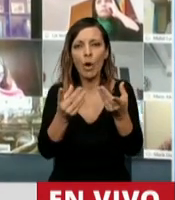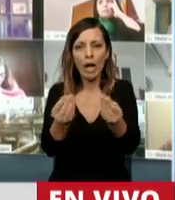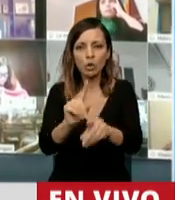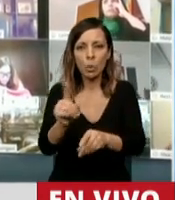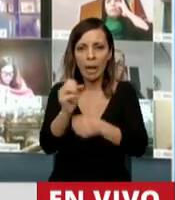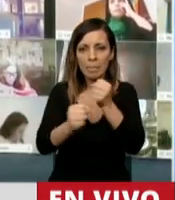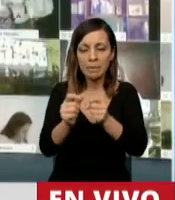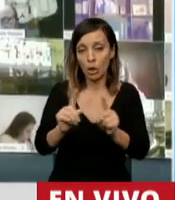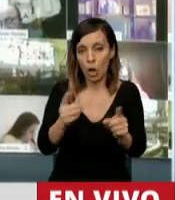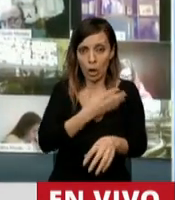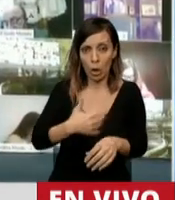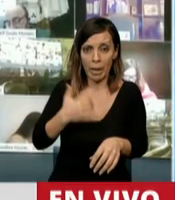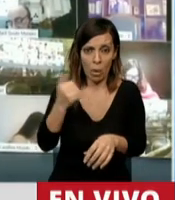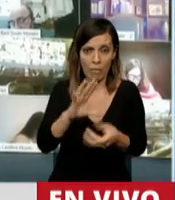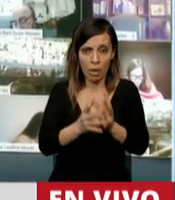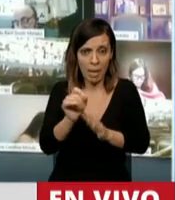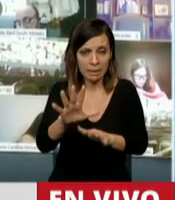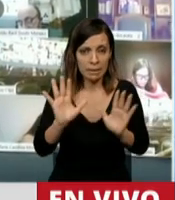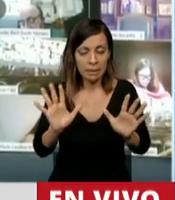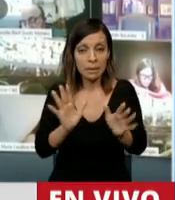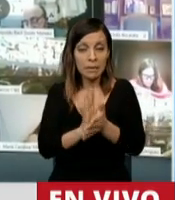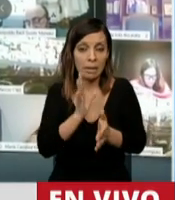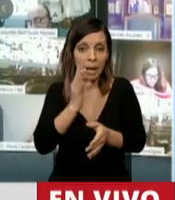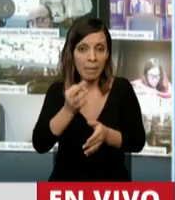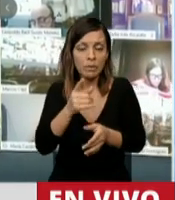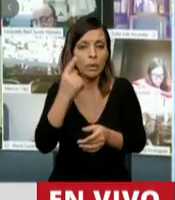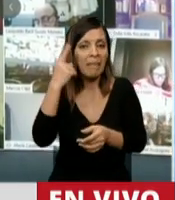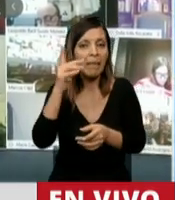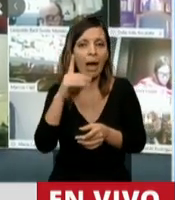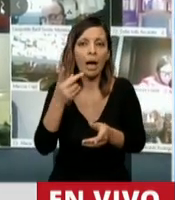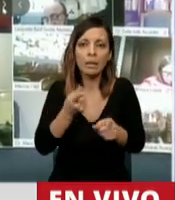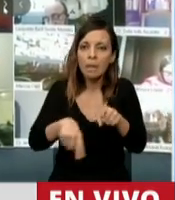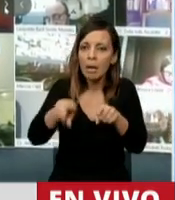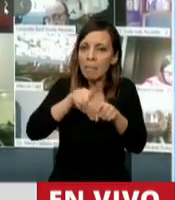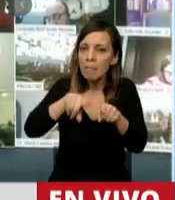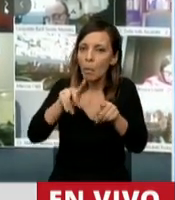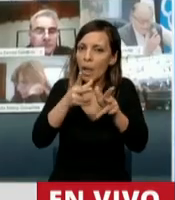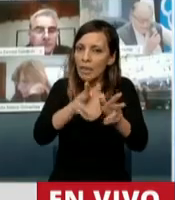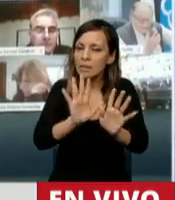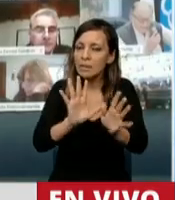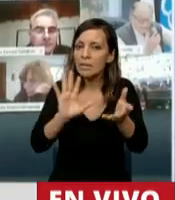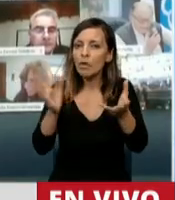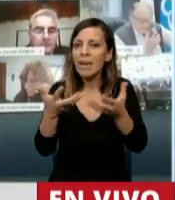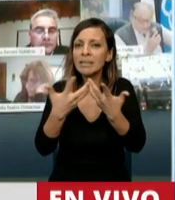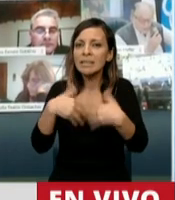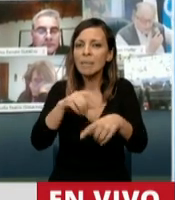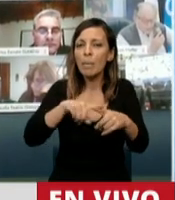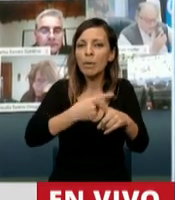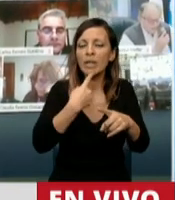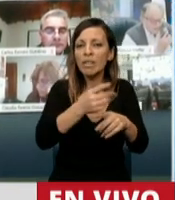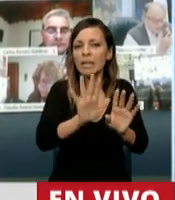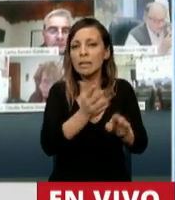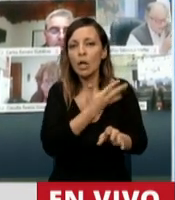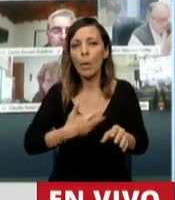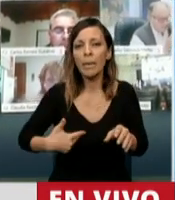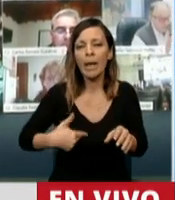-empresa, que es notable, es una idea recurrente, que hay una parte del sistema político en la Argentina que cree que los gobiernos